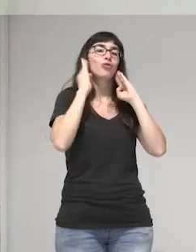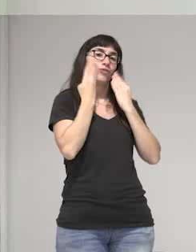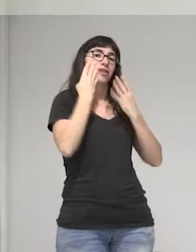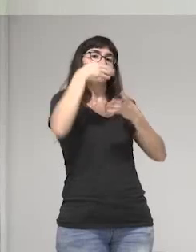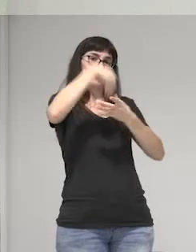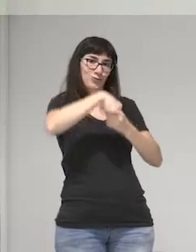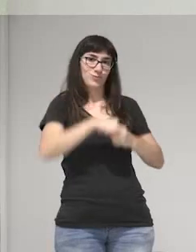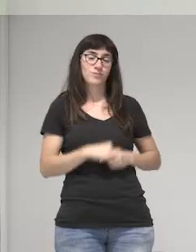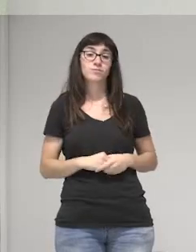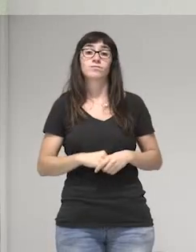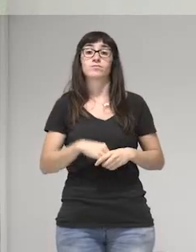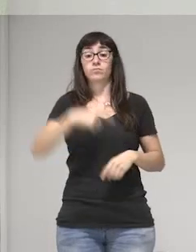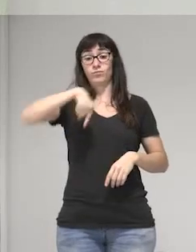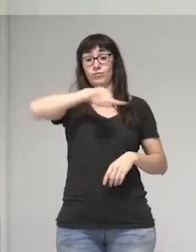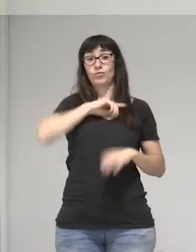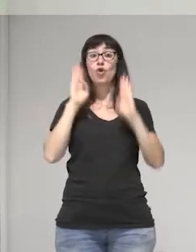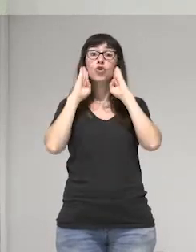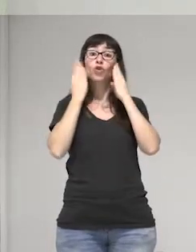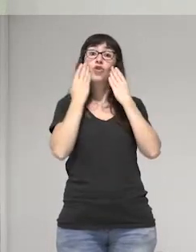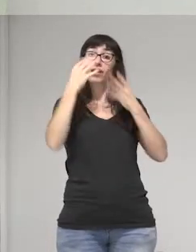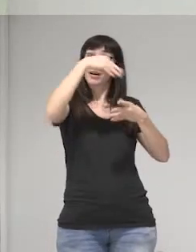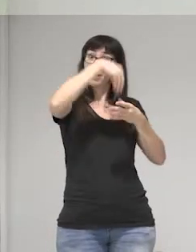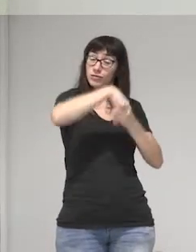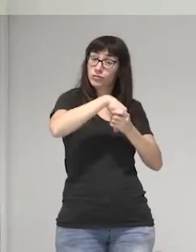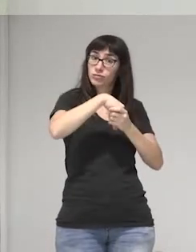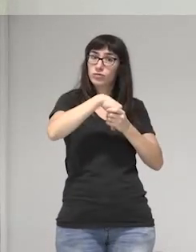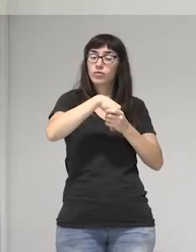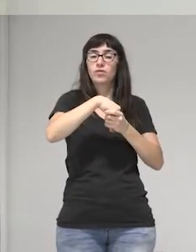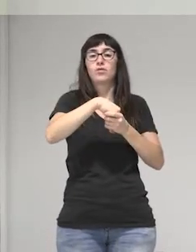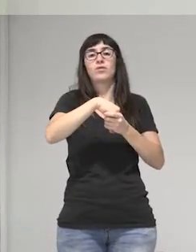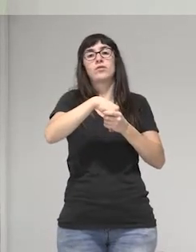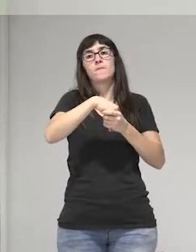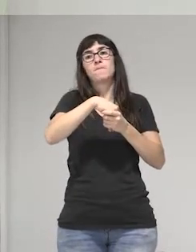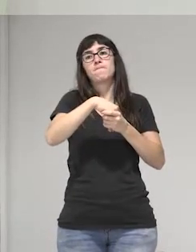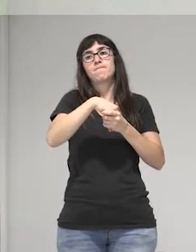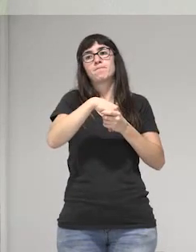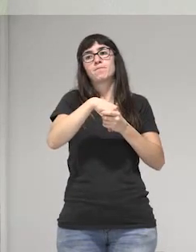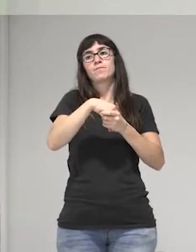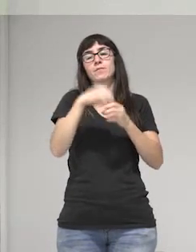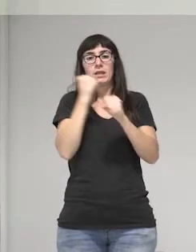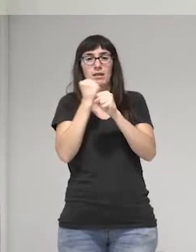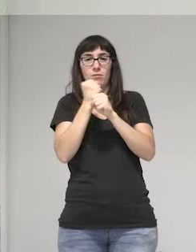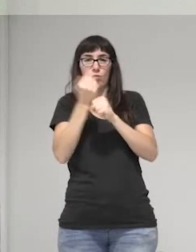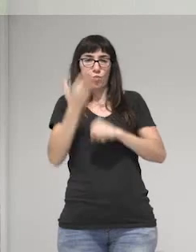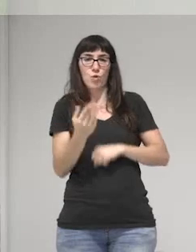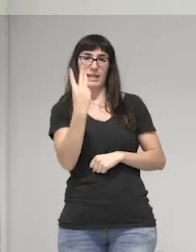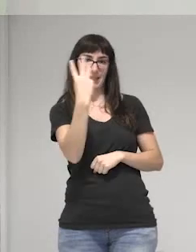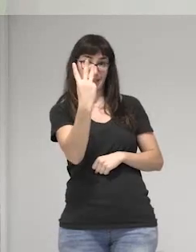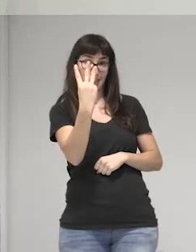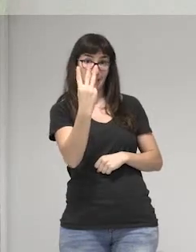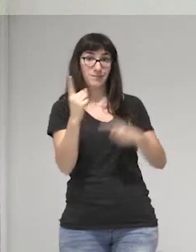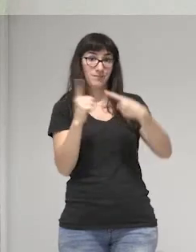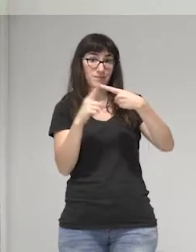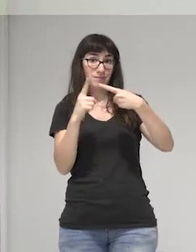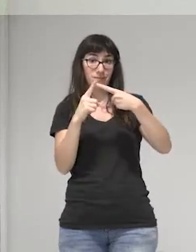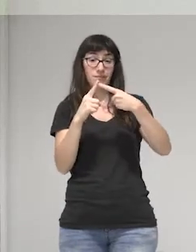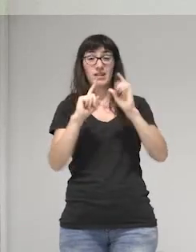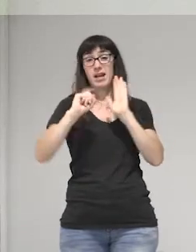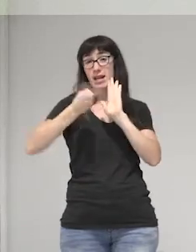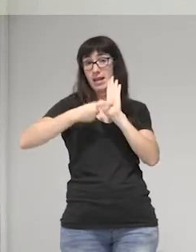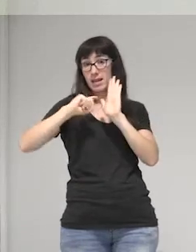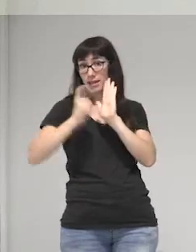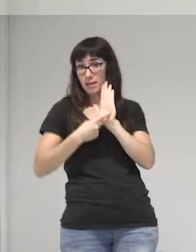Nosotros en el Congreso tenemos tres grandes tareas. La legislación